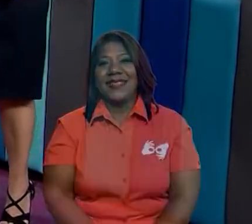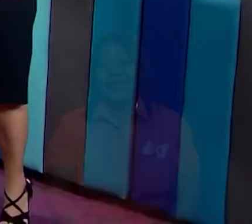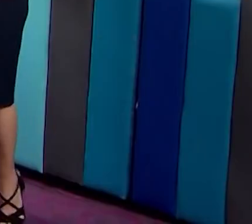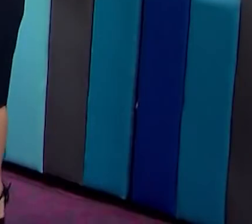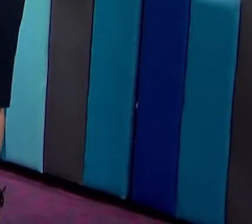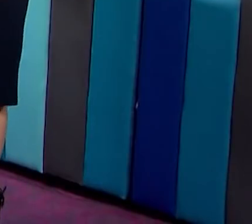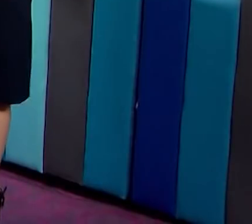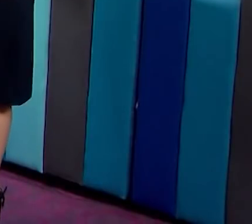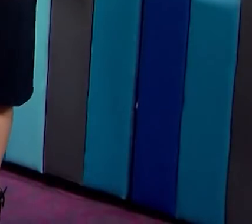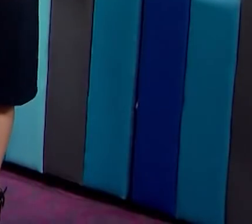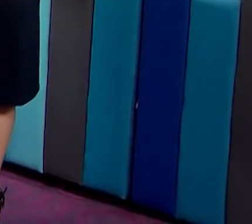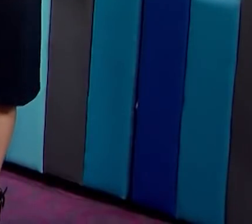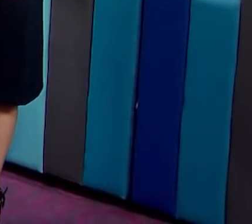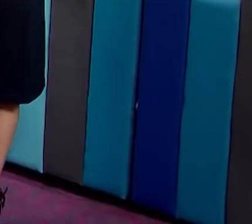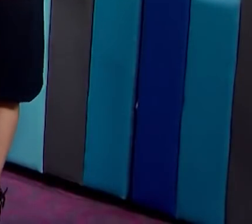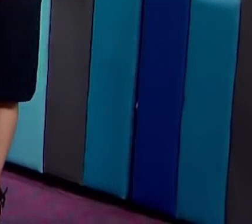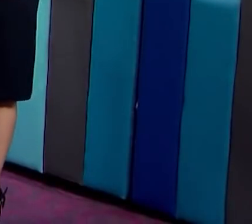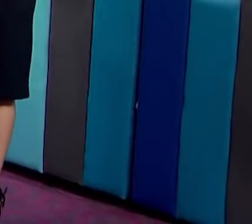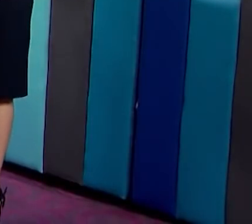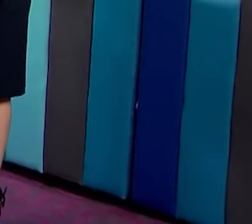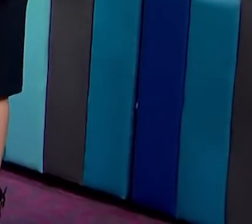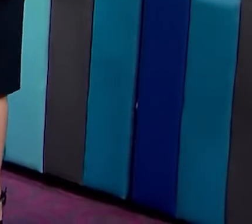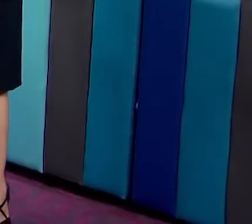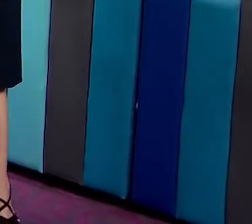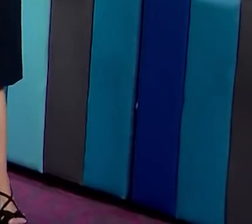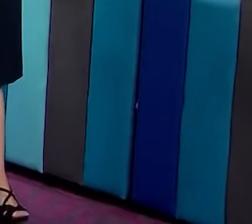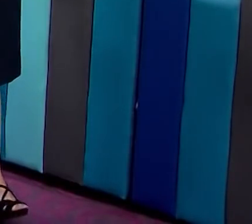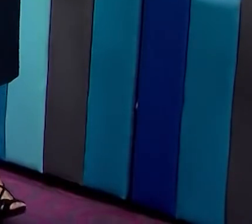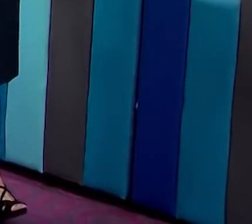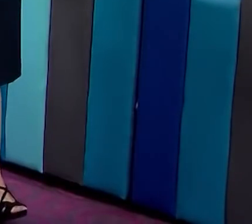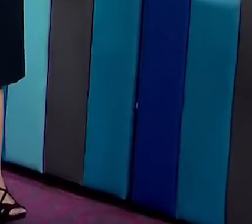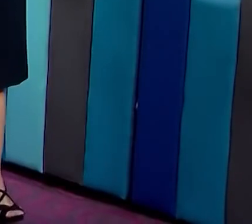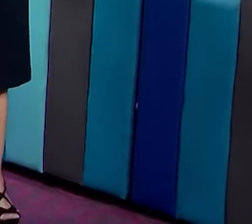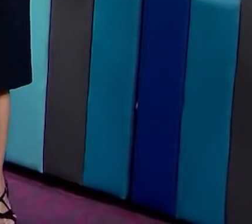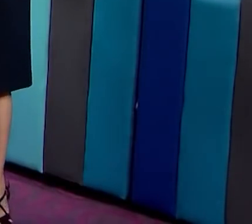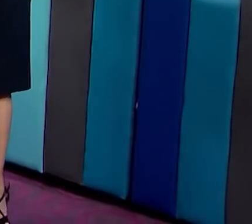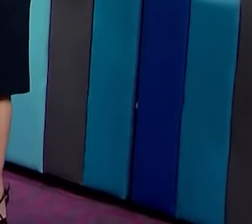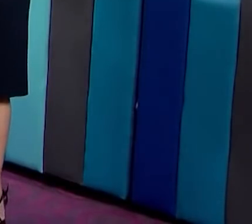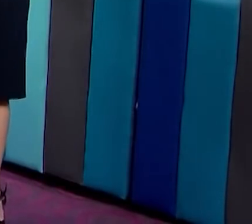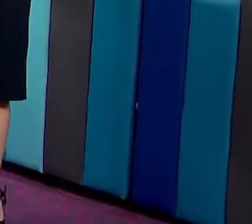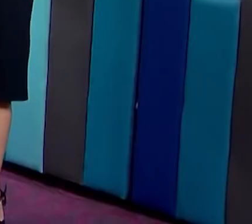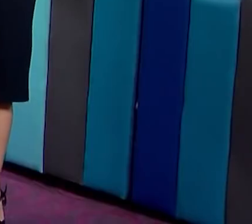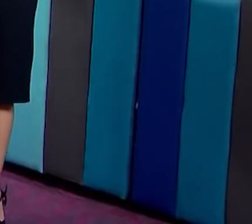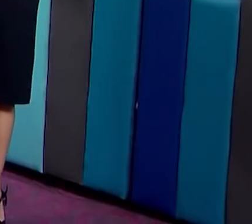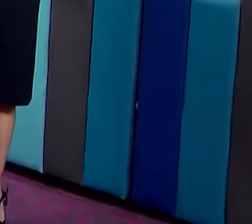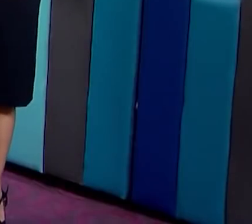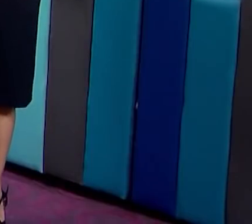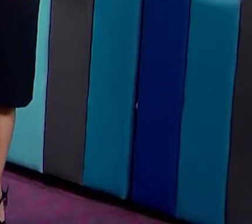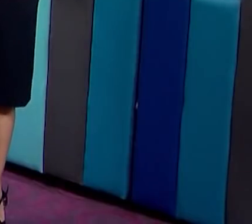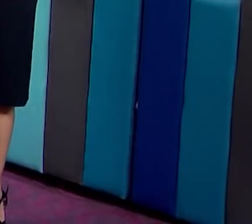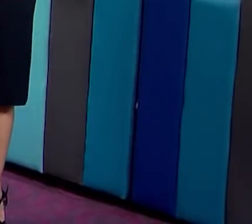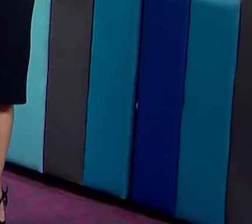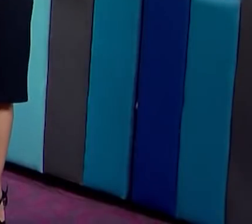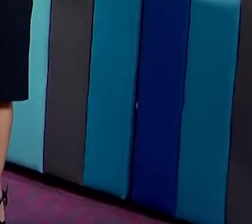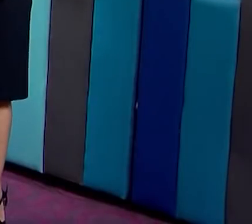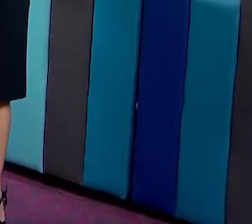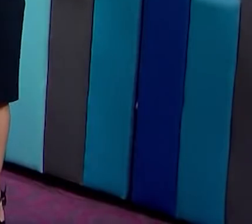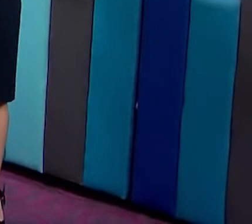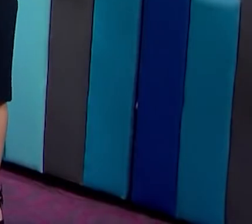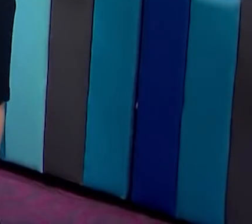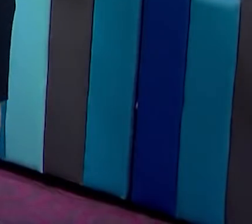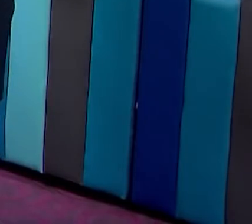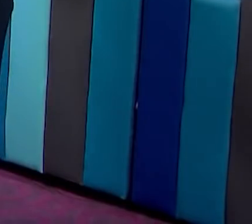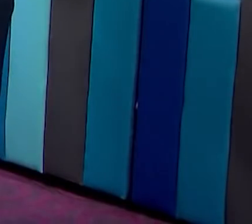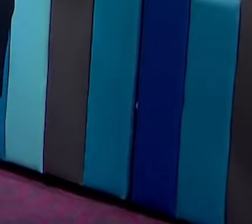bien. Tenemos unas personas muy especiales que nos apoyan, ¿verdad? a la confección de los PPT.